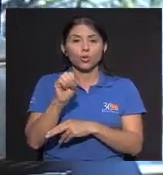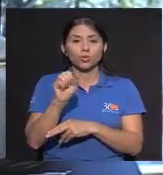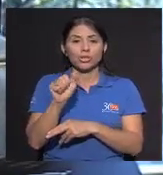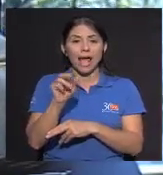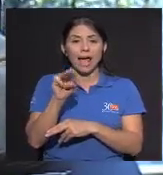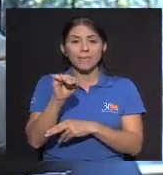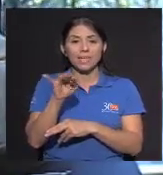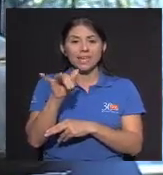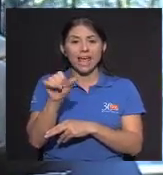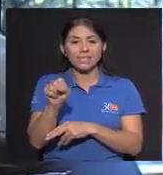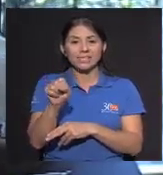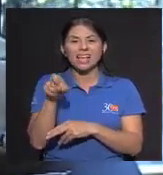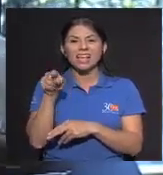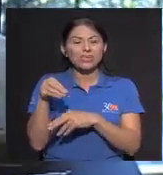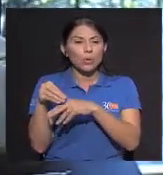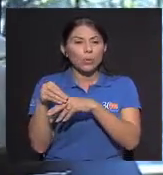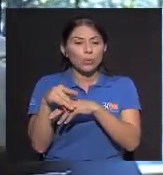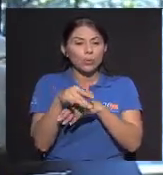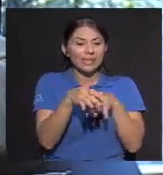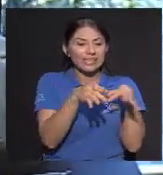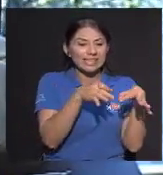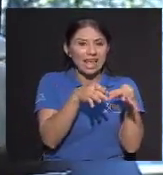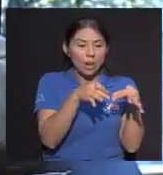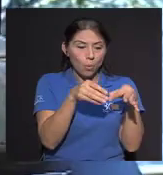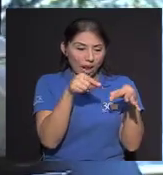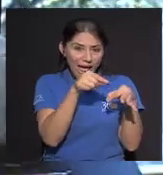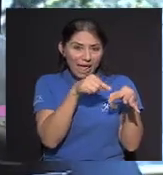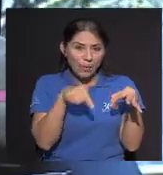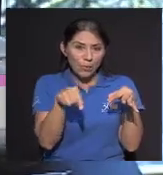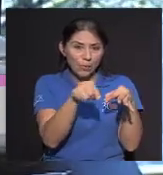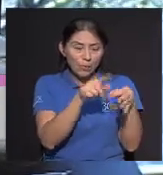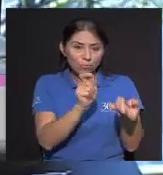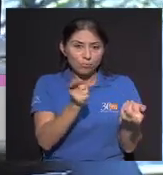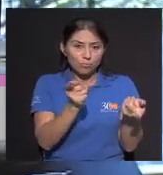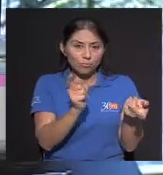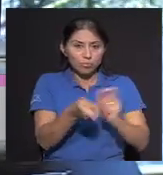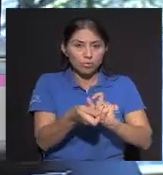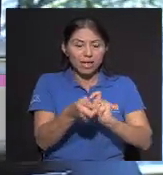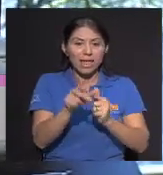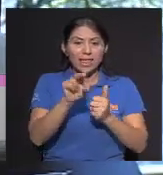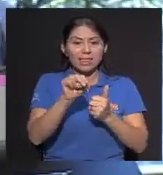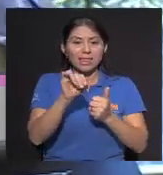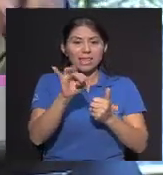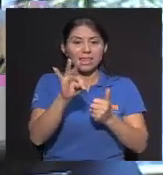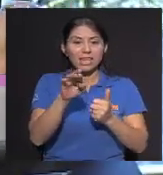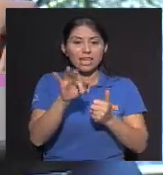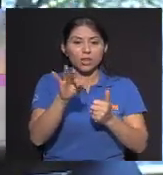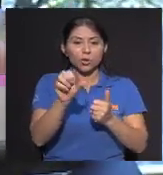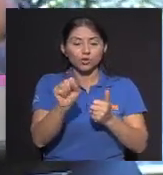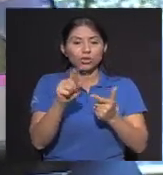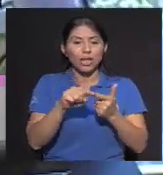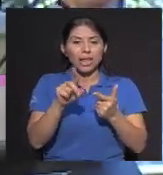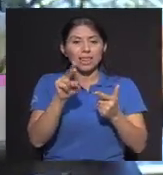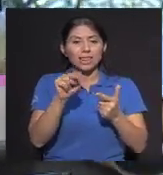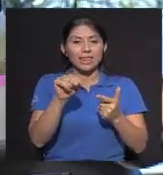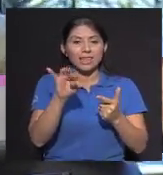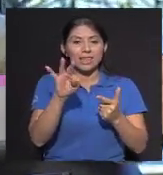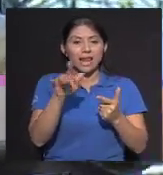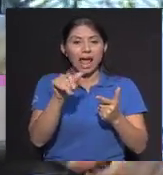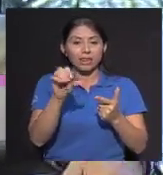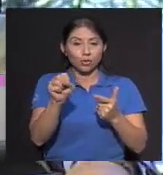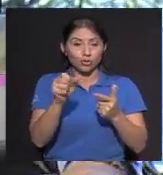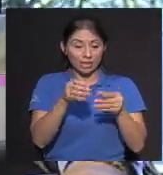Nitrosaminas Que entran a la célula Y se convierten En nitritos Y nitratos Que van a romper La célula Y va a